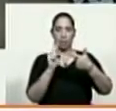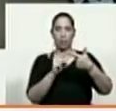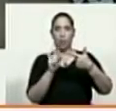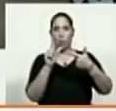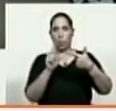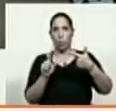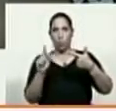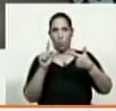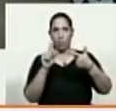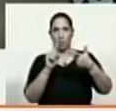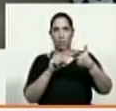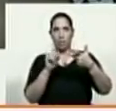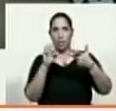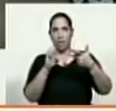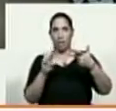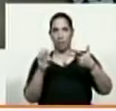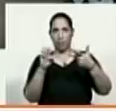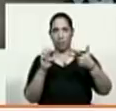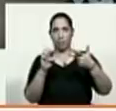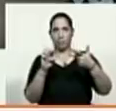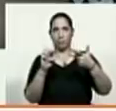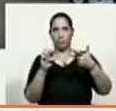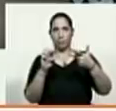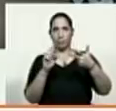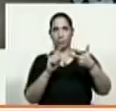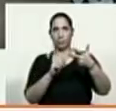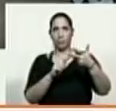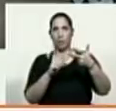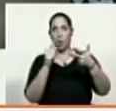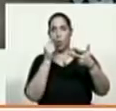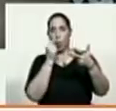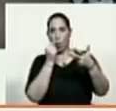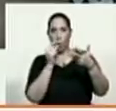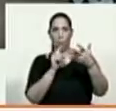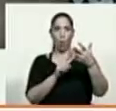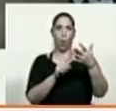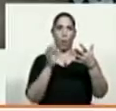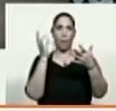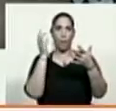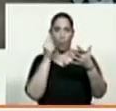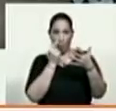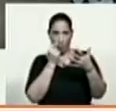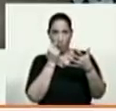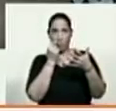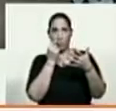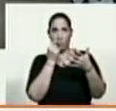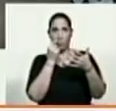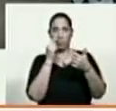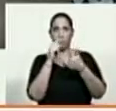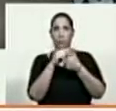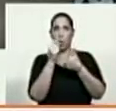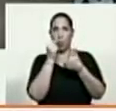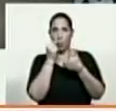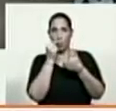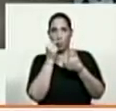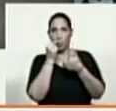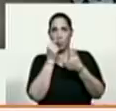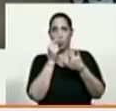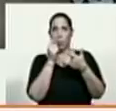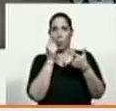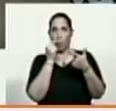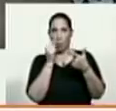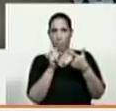Palacios, Edgar Rincón, Osvaldo Núñez, Fernando Vera, Helio Tortolero, Andrés